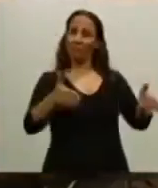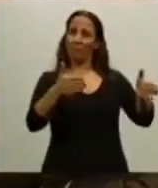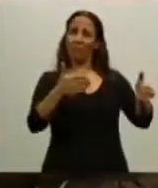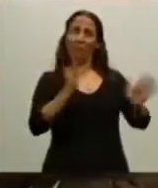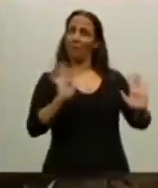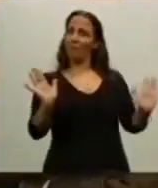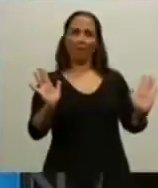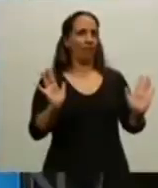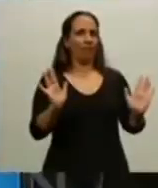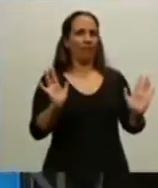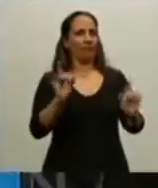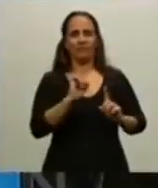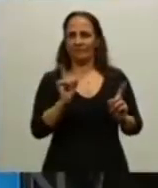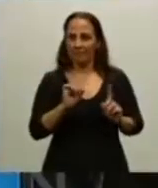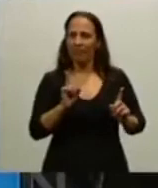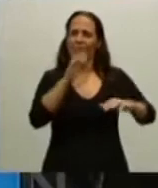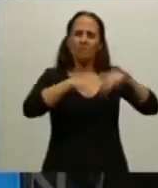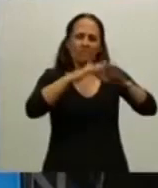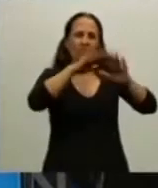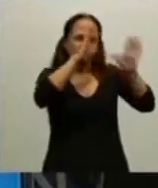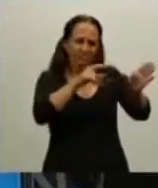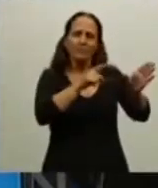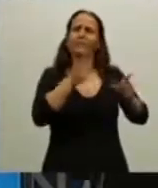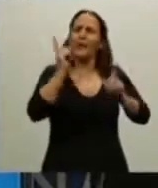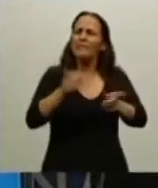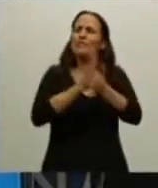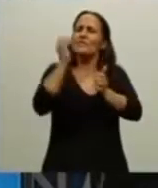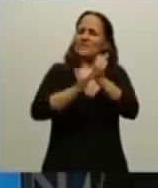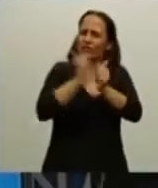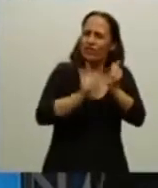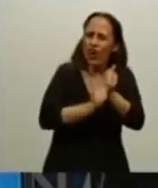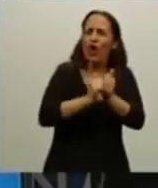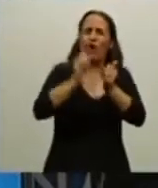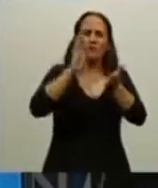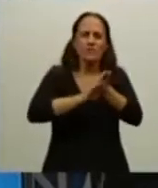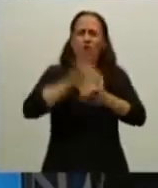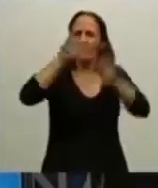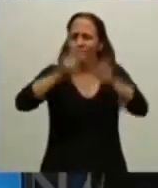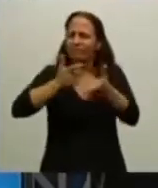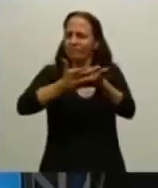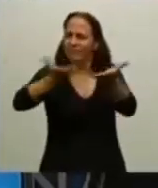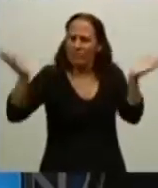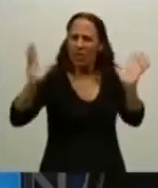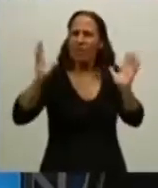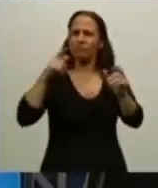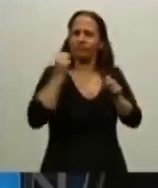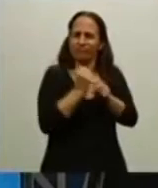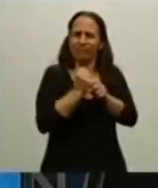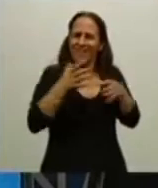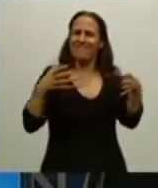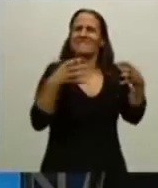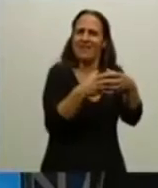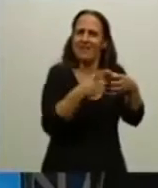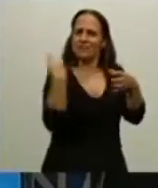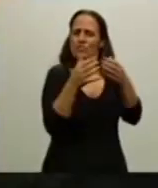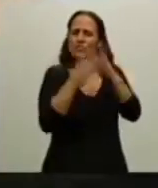histórica y colectiva, y fundamentalmente un compromiso a no